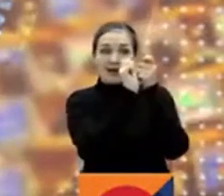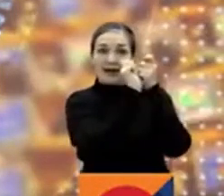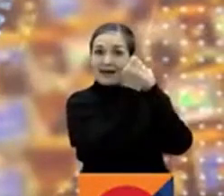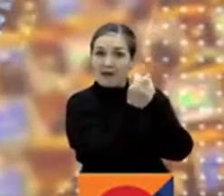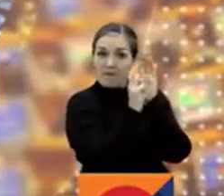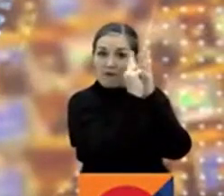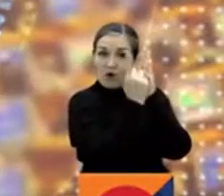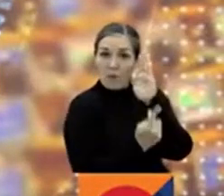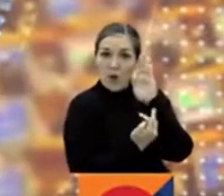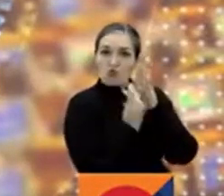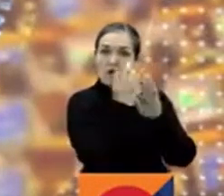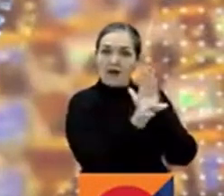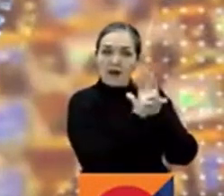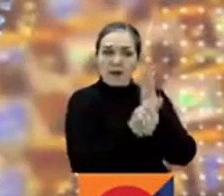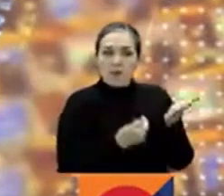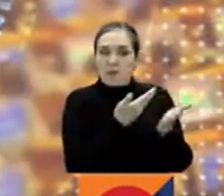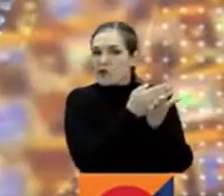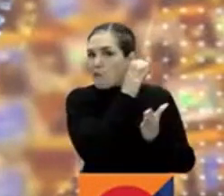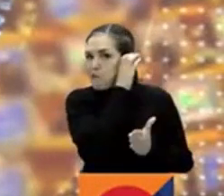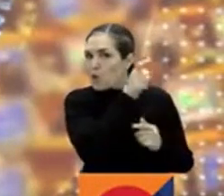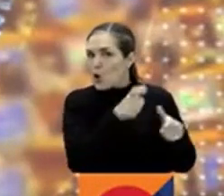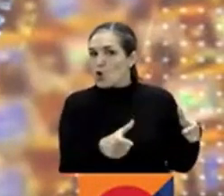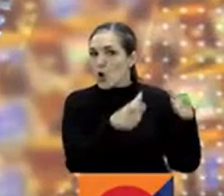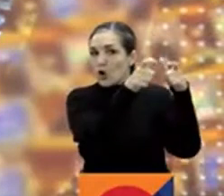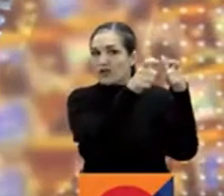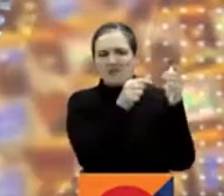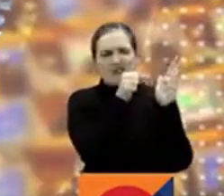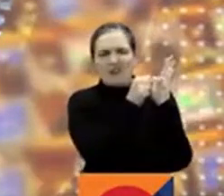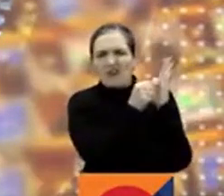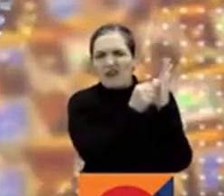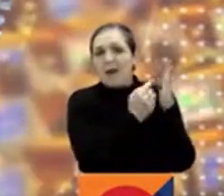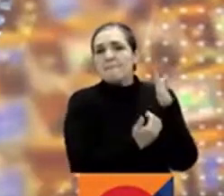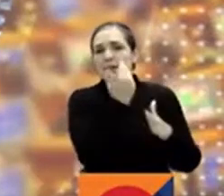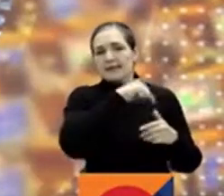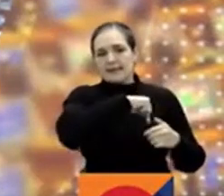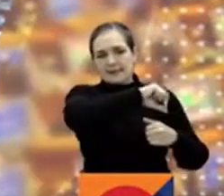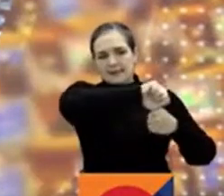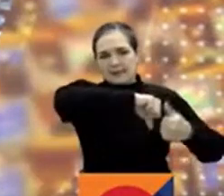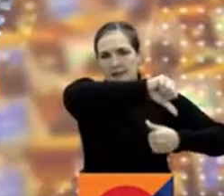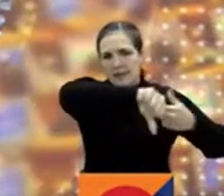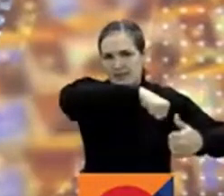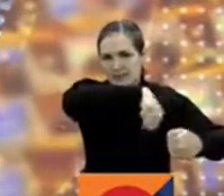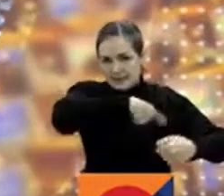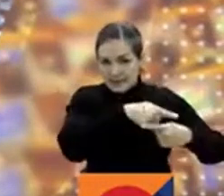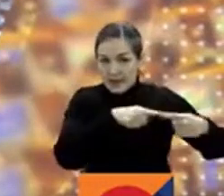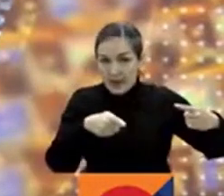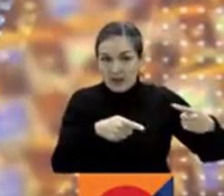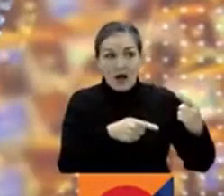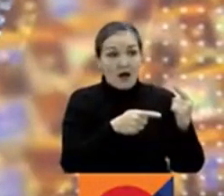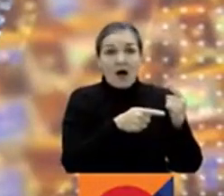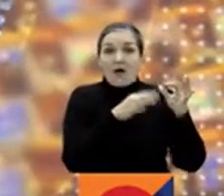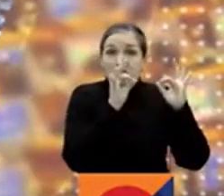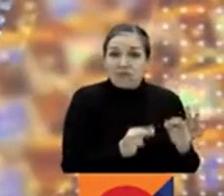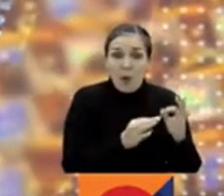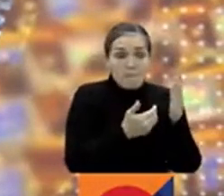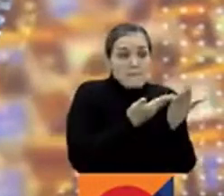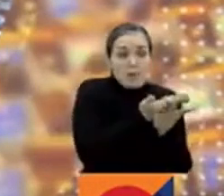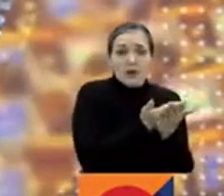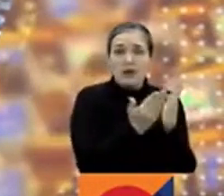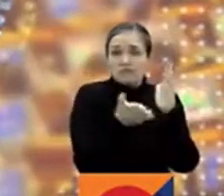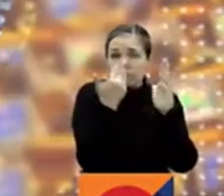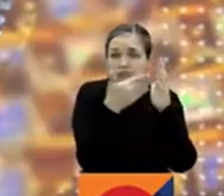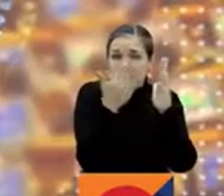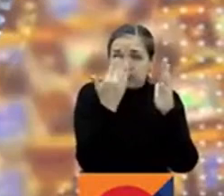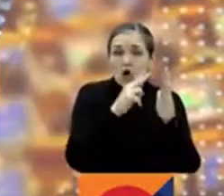Congreso que inician esta semana su trámite son textos consignados en unas 2.000 páginas. La lectura de las iniciativas será la primera